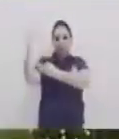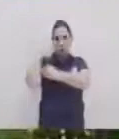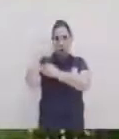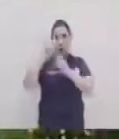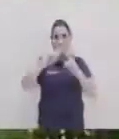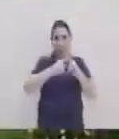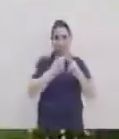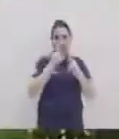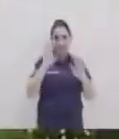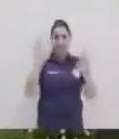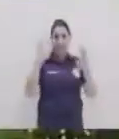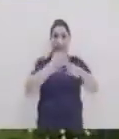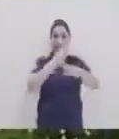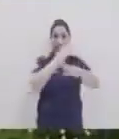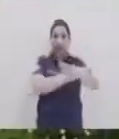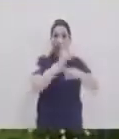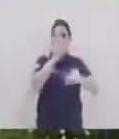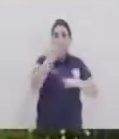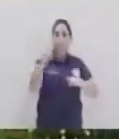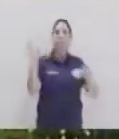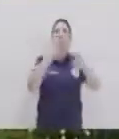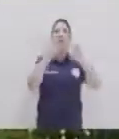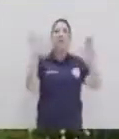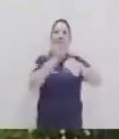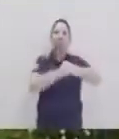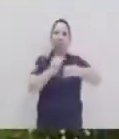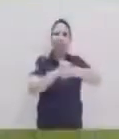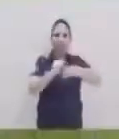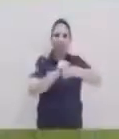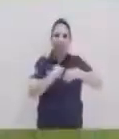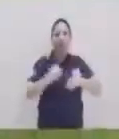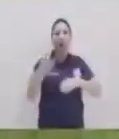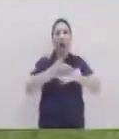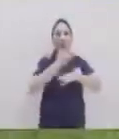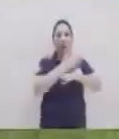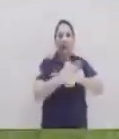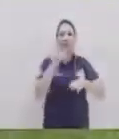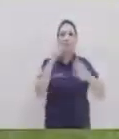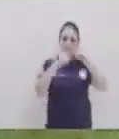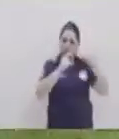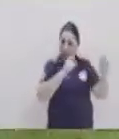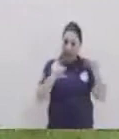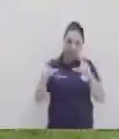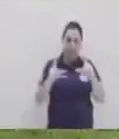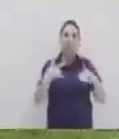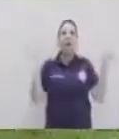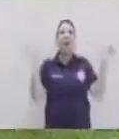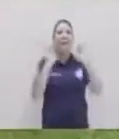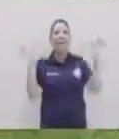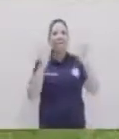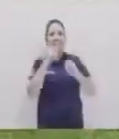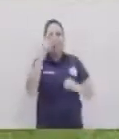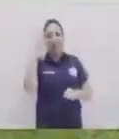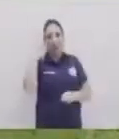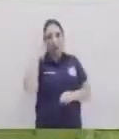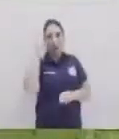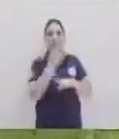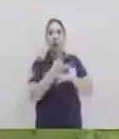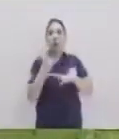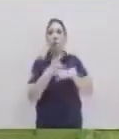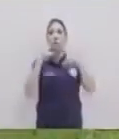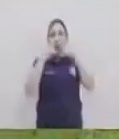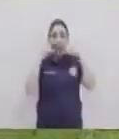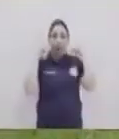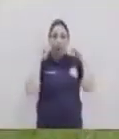iniciar los ejercicios vamos a hacer una pequeña entrada en calor para poder estar en óptimas condiciones recuerda que yo estoy